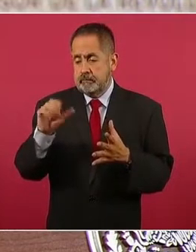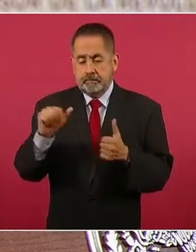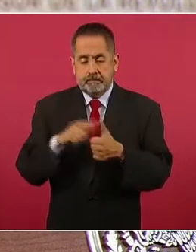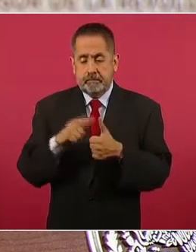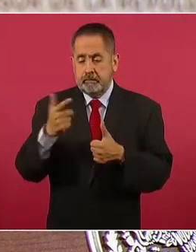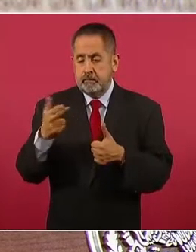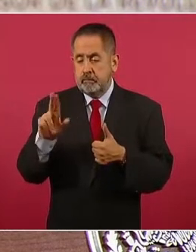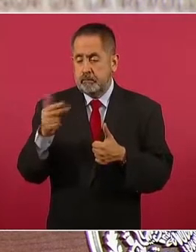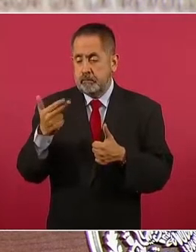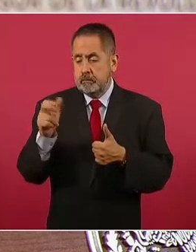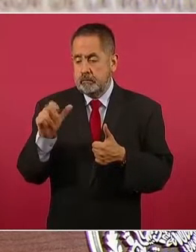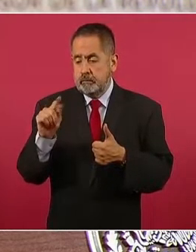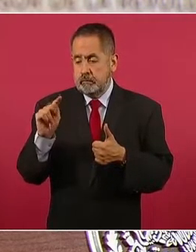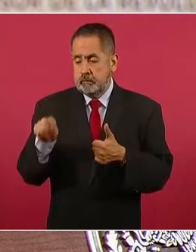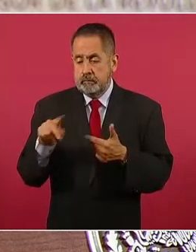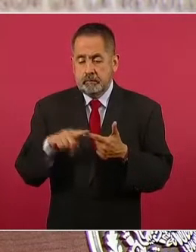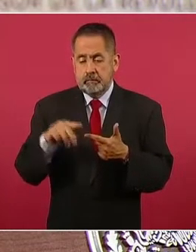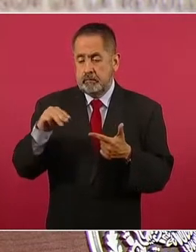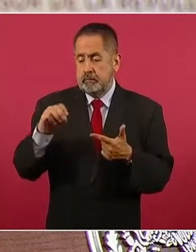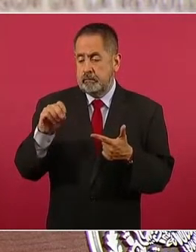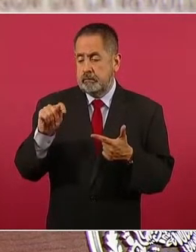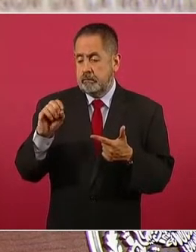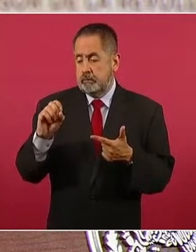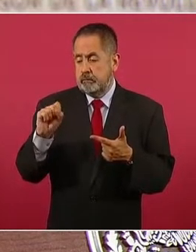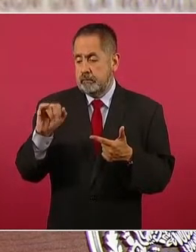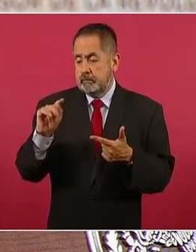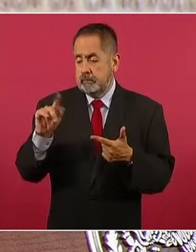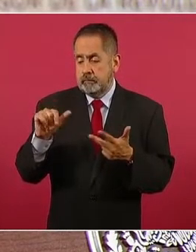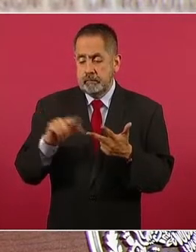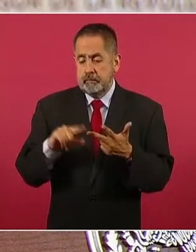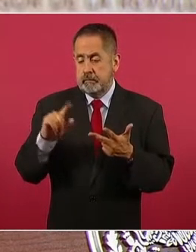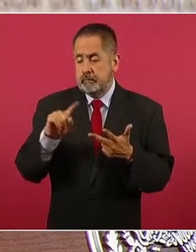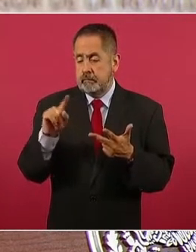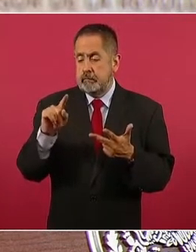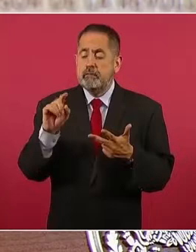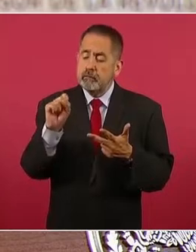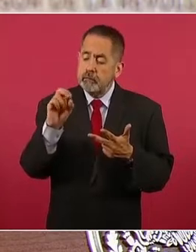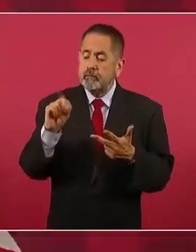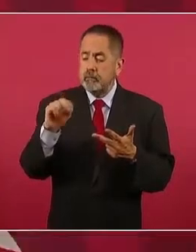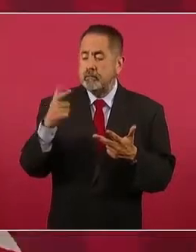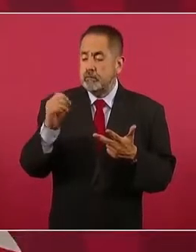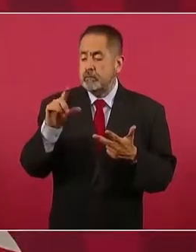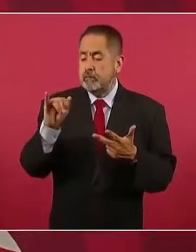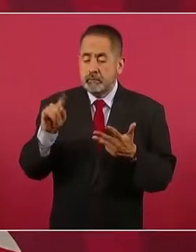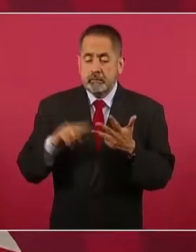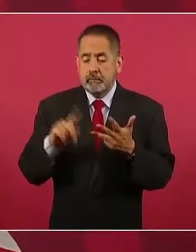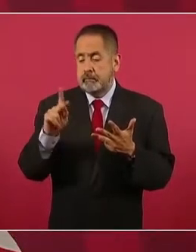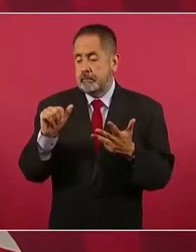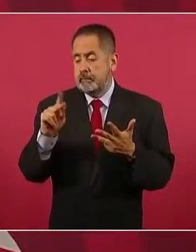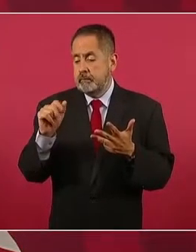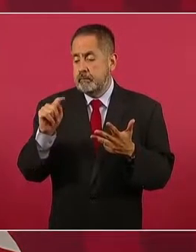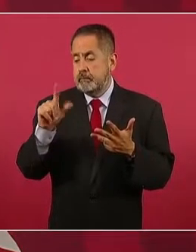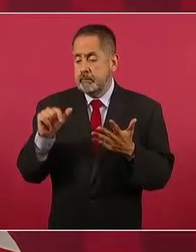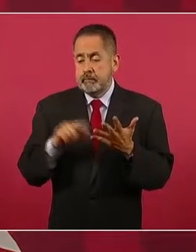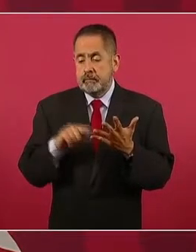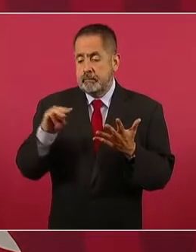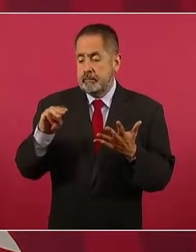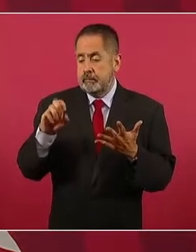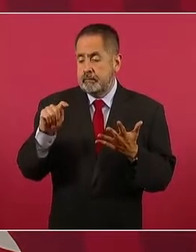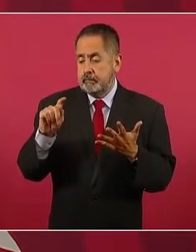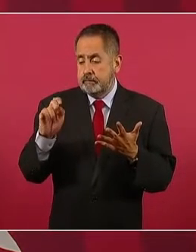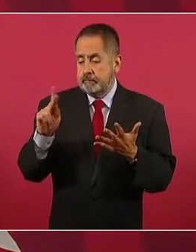Huehuetán, Motocintla, Zongolica, Papantla, Metepec, Ayutla,